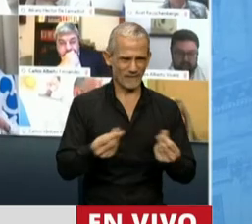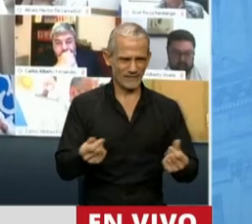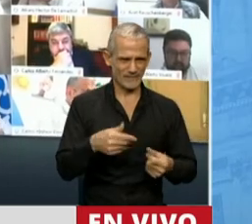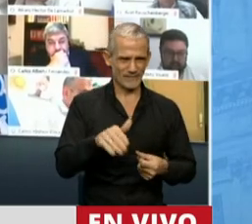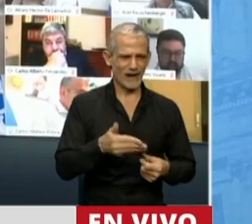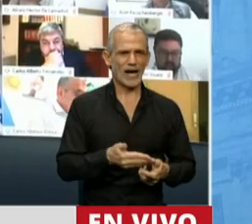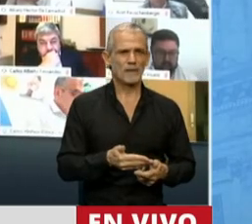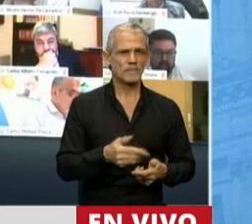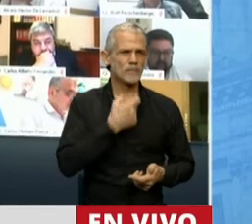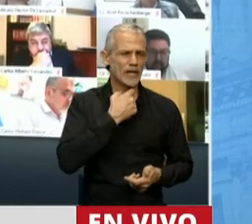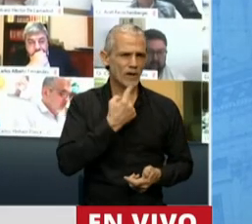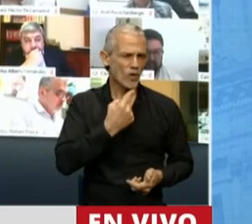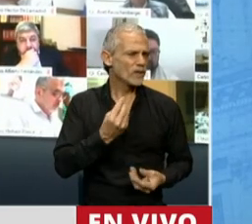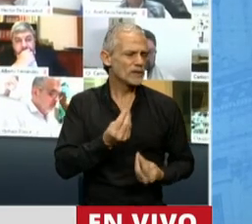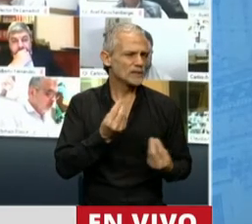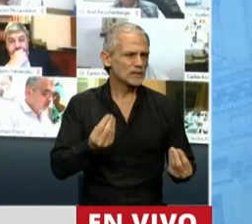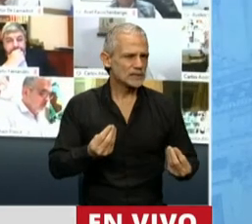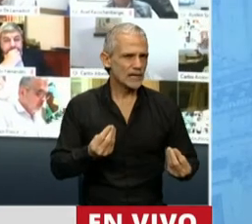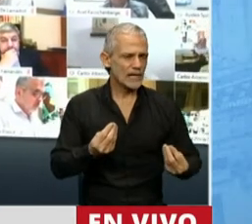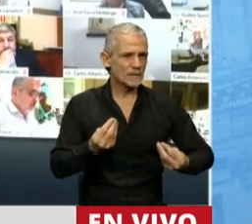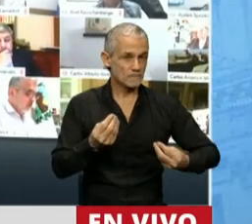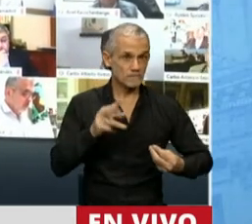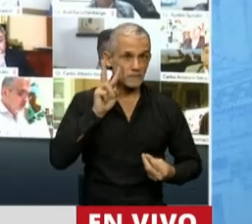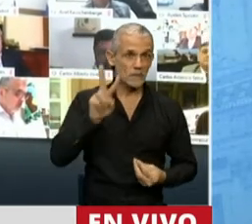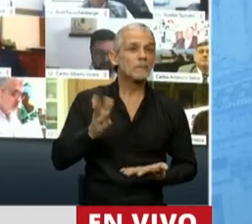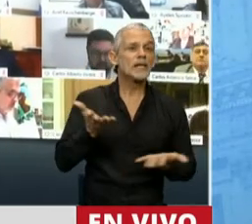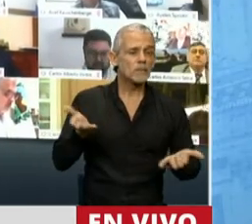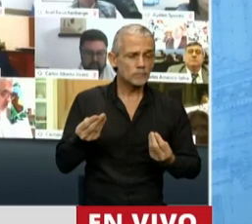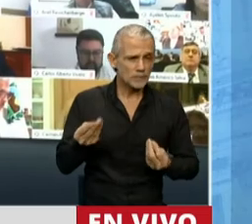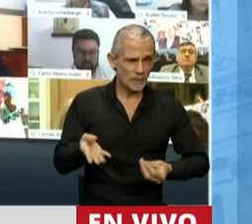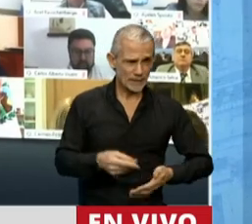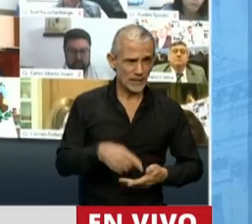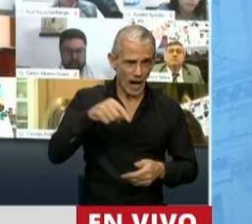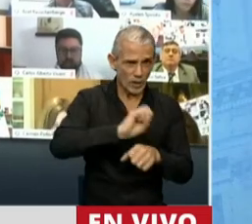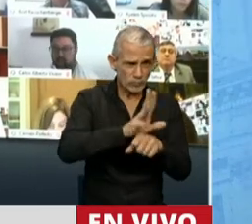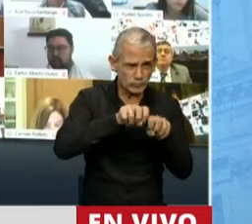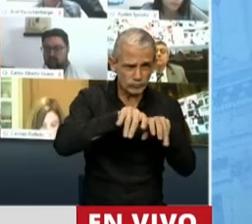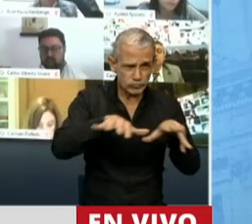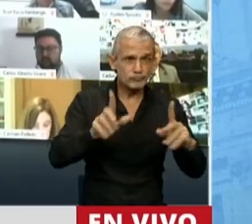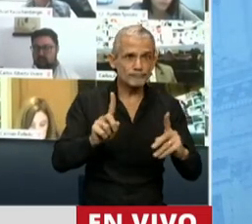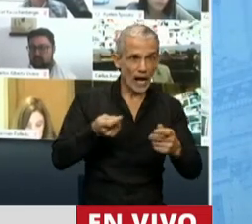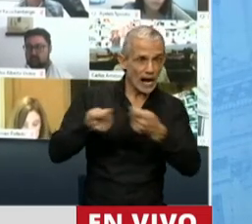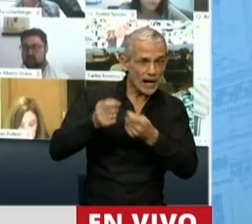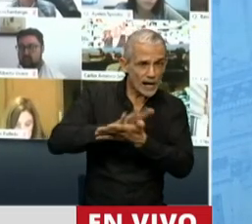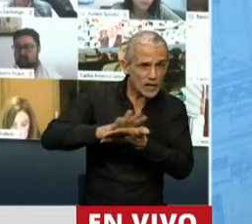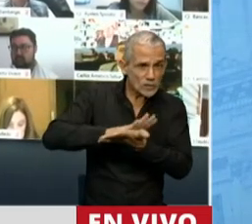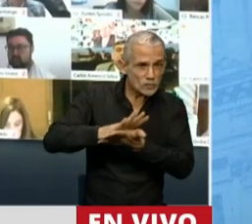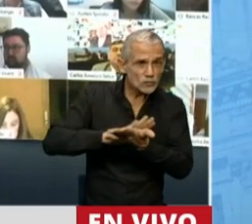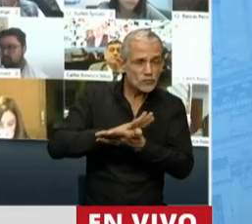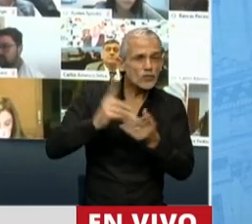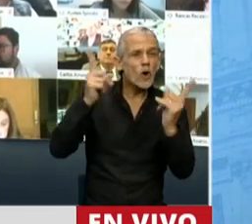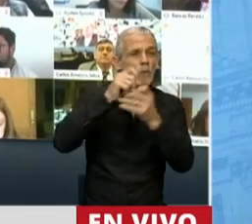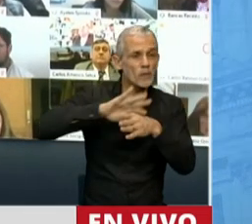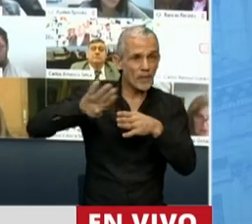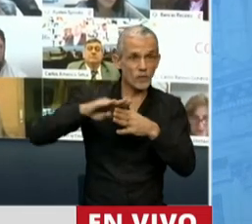decir que mire lo que está pasando ahora, en plena pandemia. Se negoció la deuda y